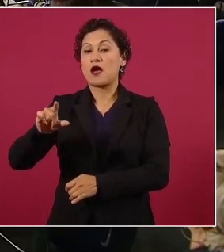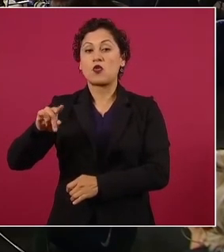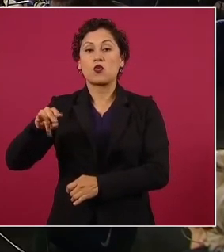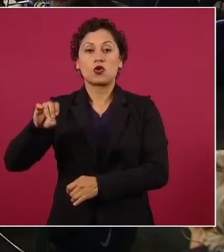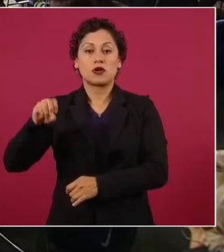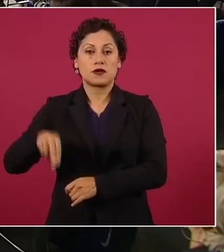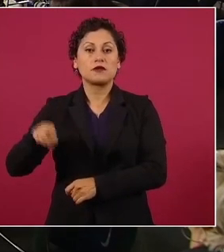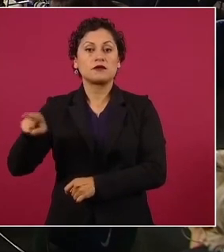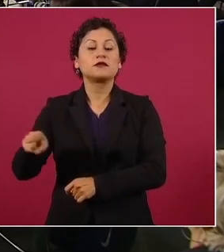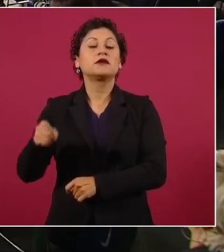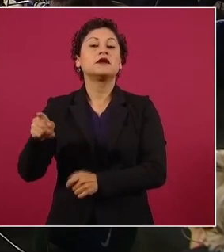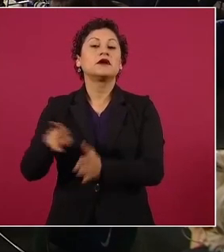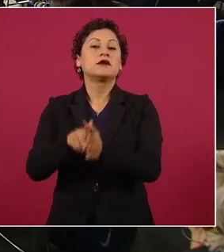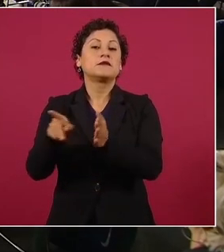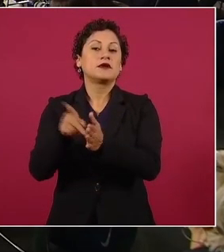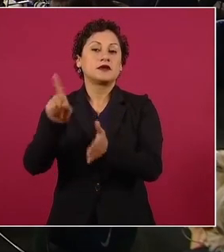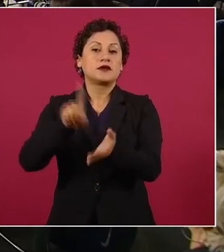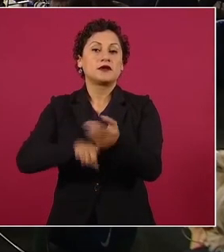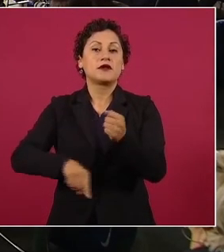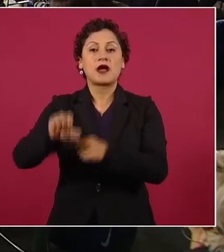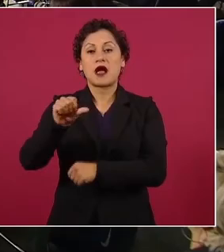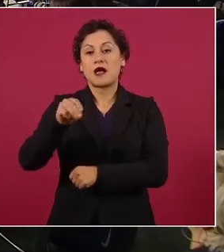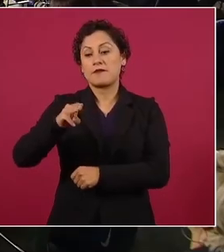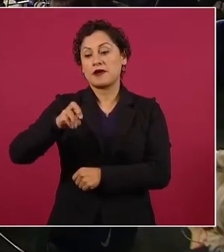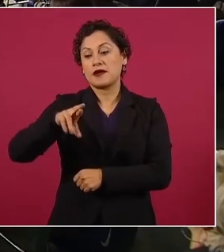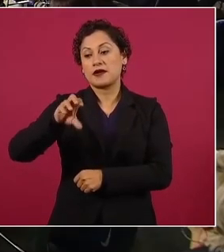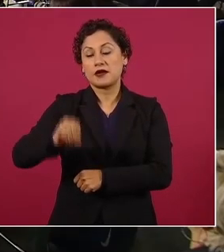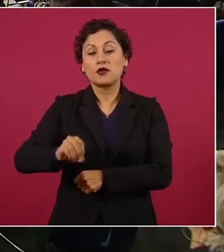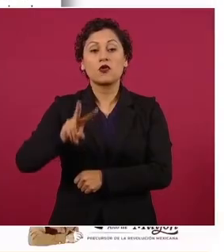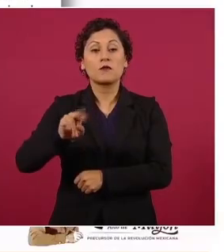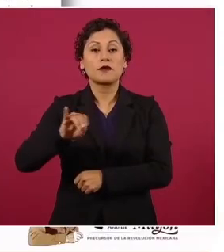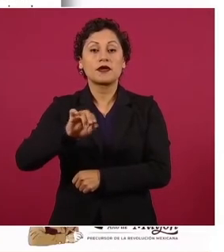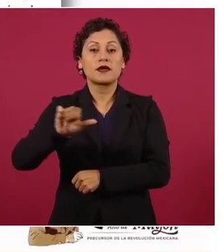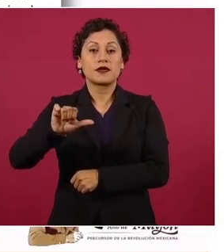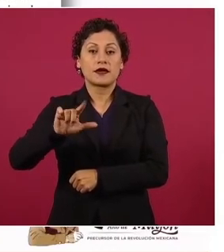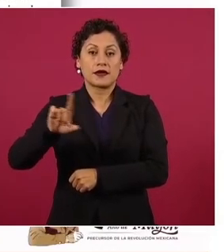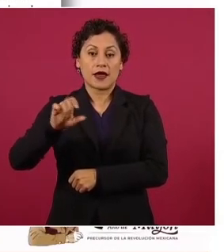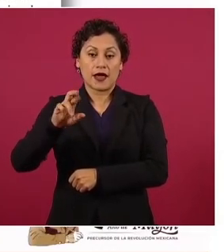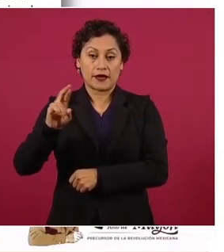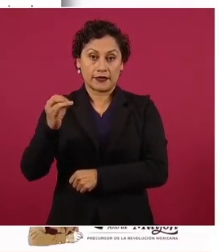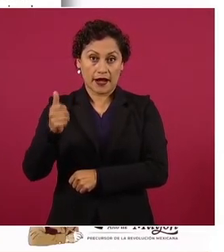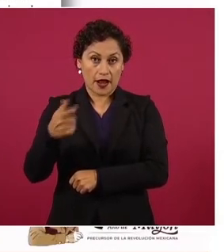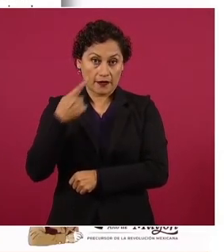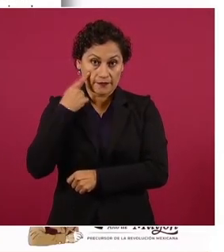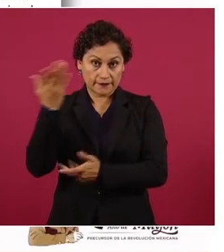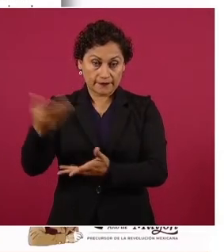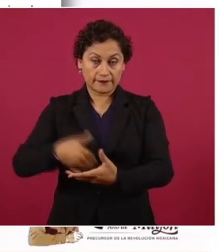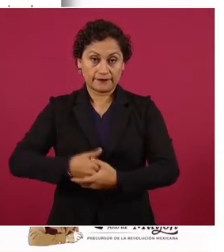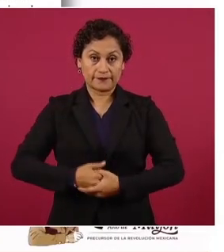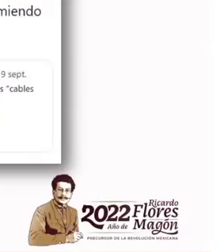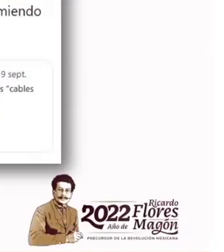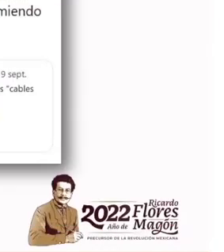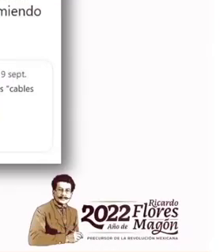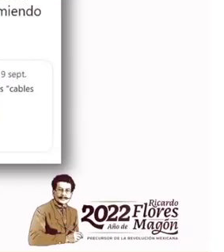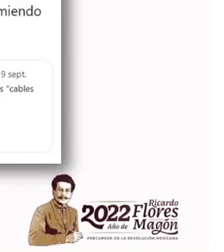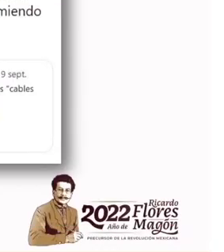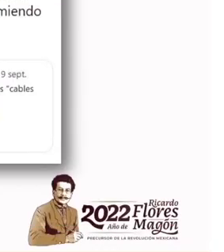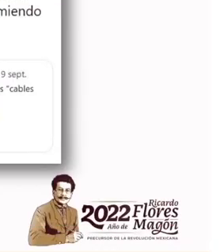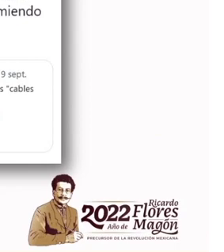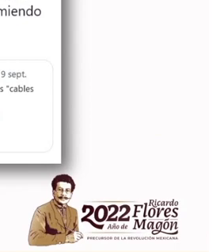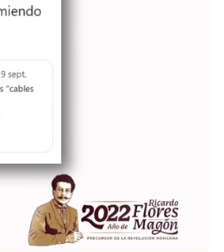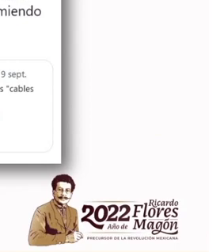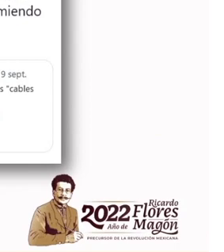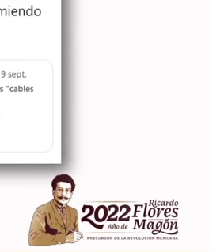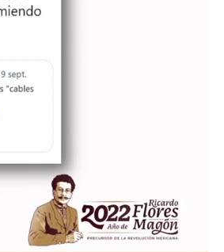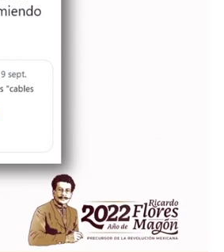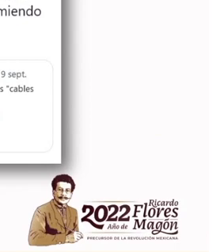titulada Américo Villarreal, financiado por el Cártel del Noreste, esto según Estados Unidos, en la que se cita un